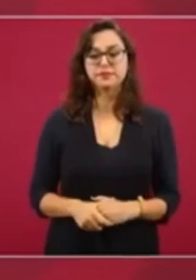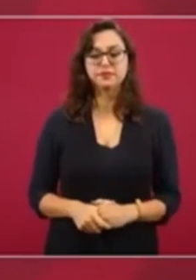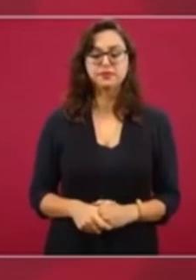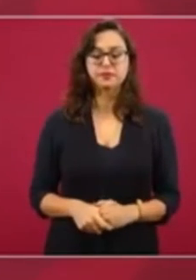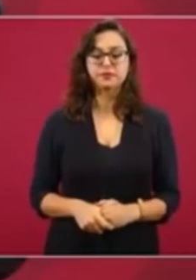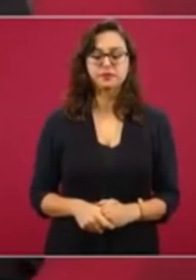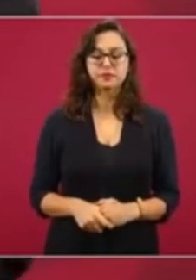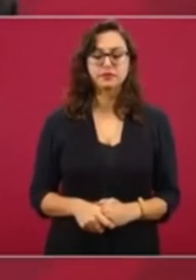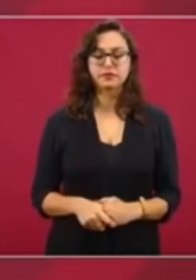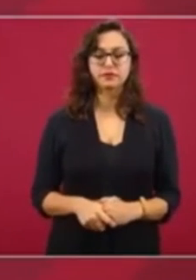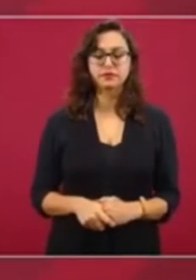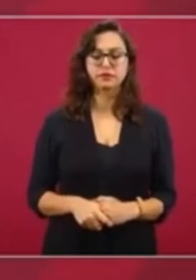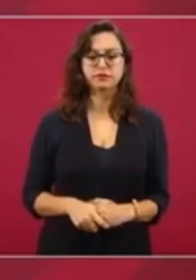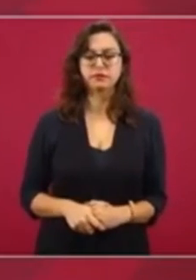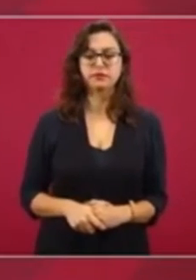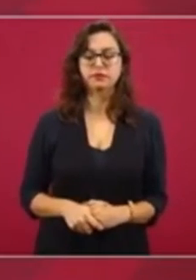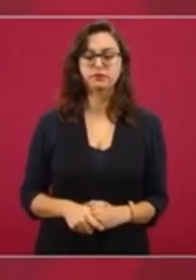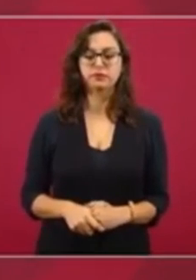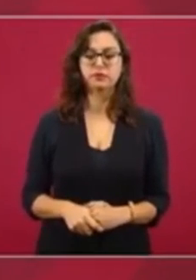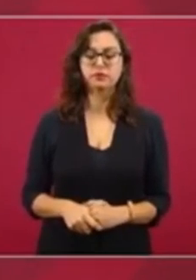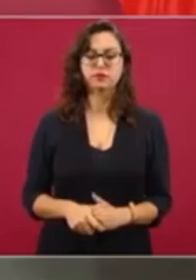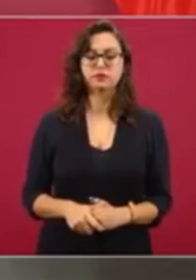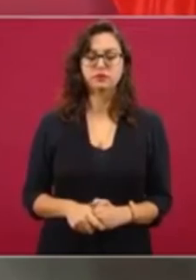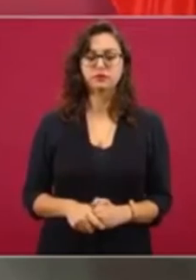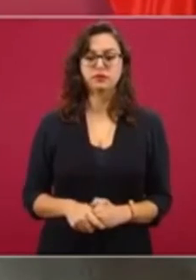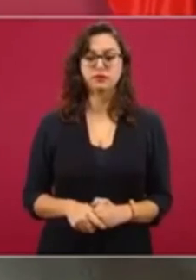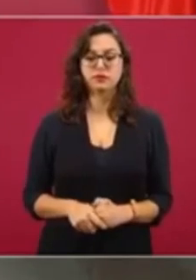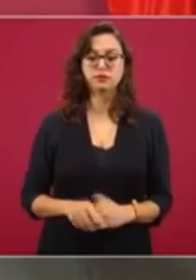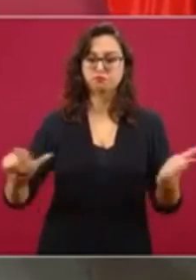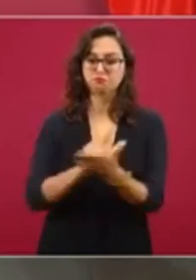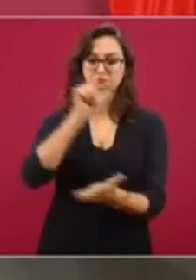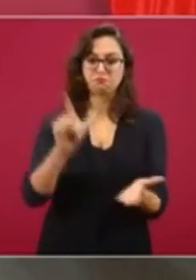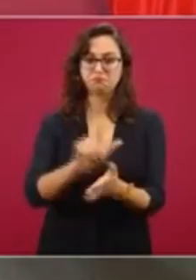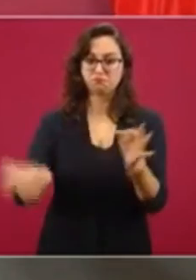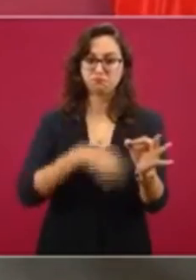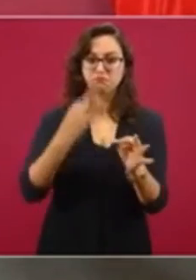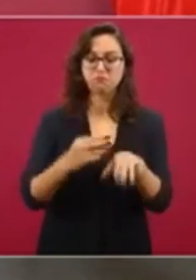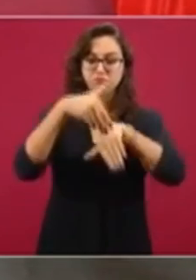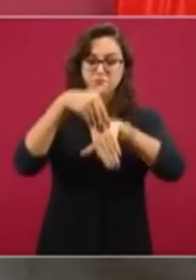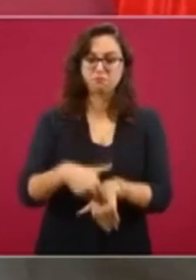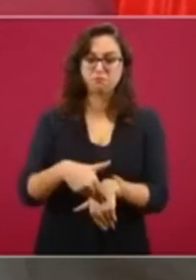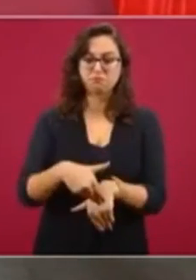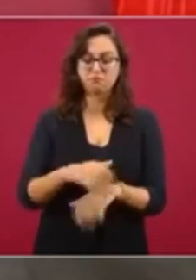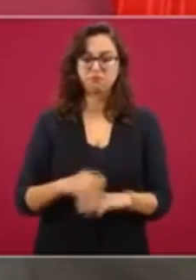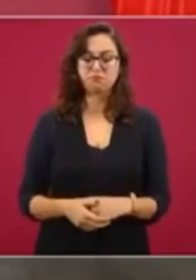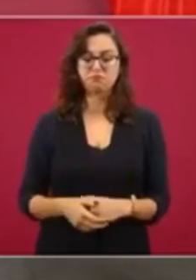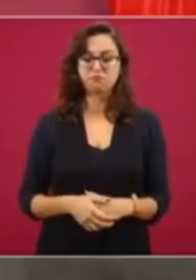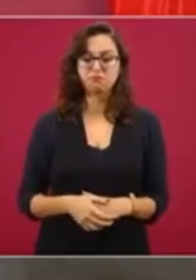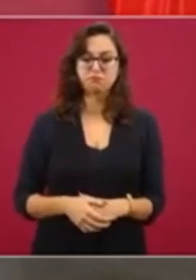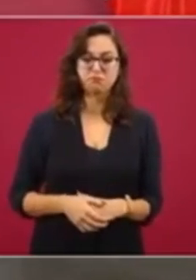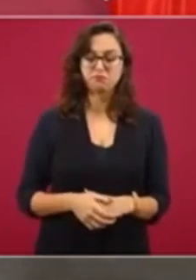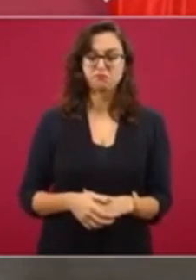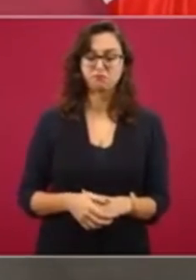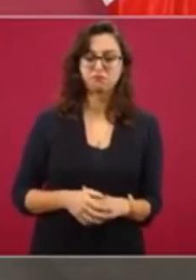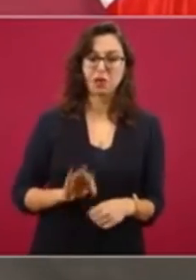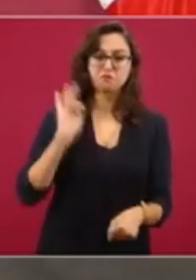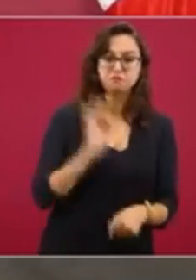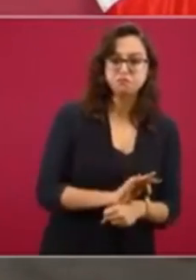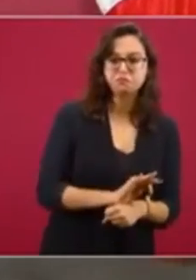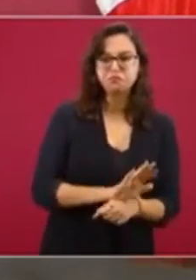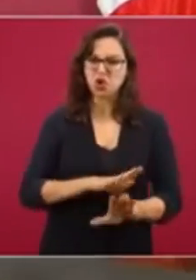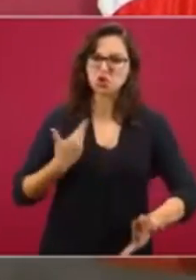se aplique la ley sin tendencias, sin